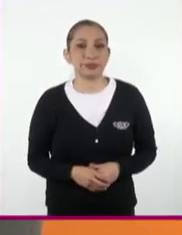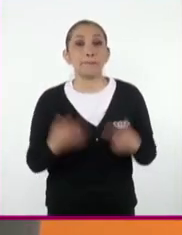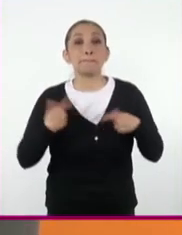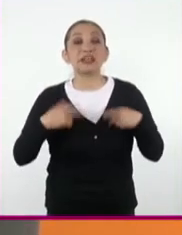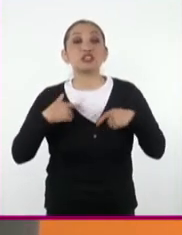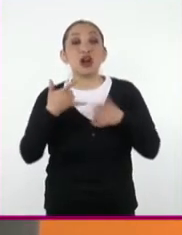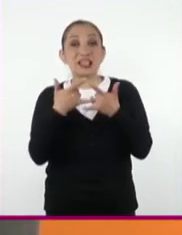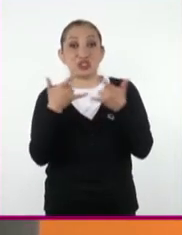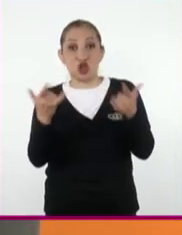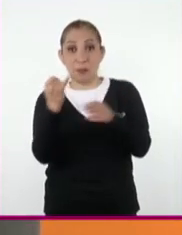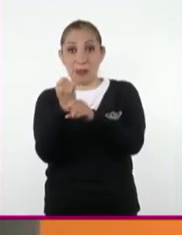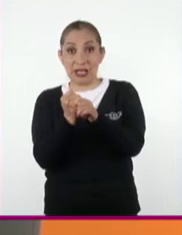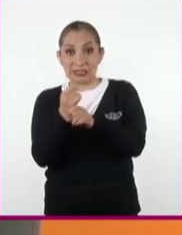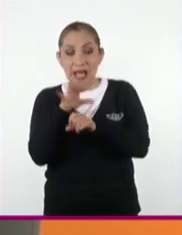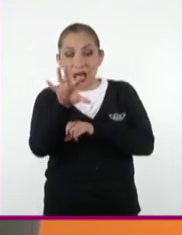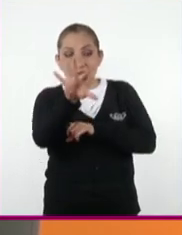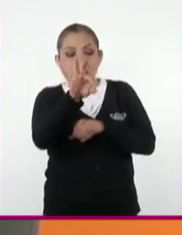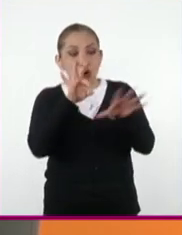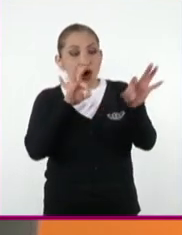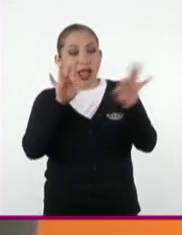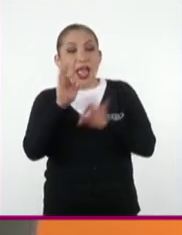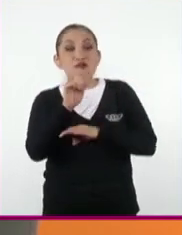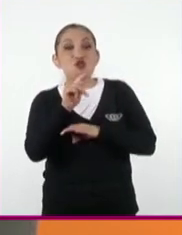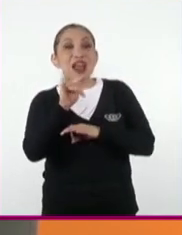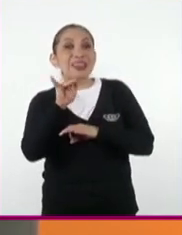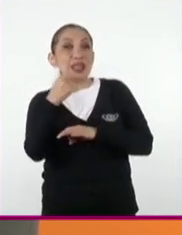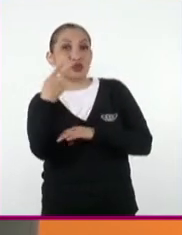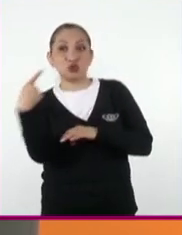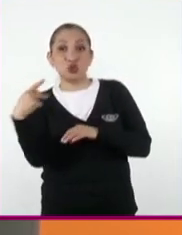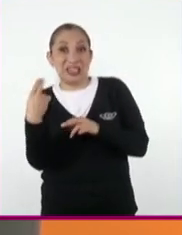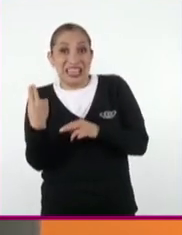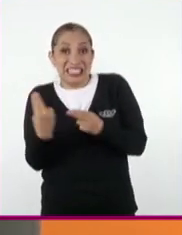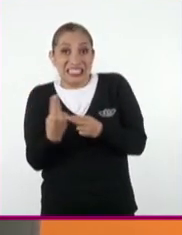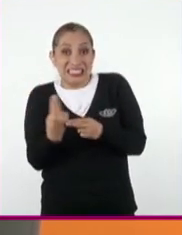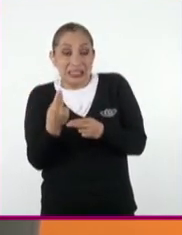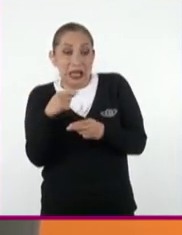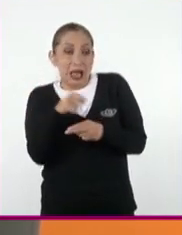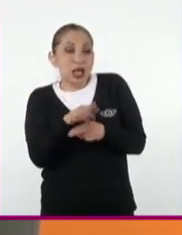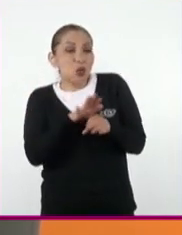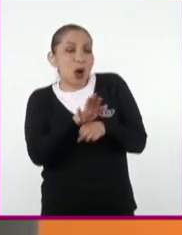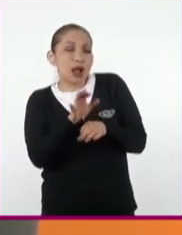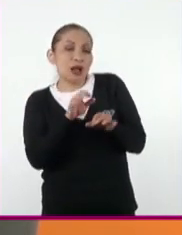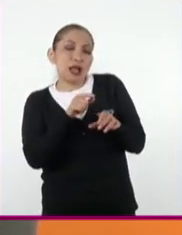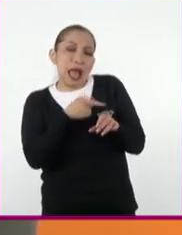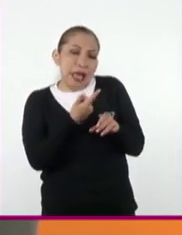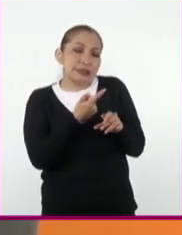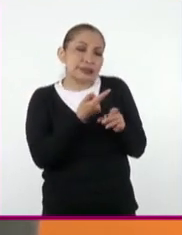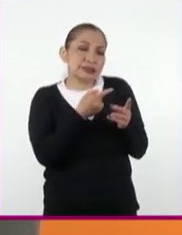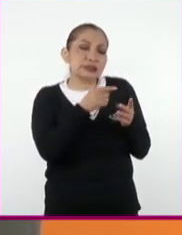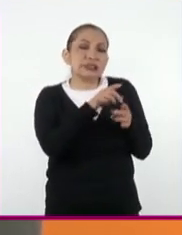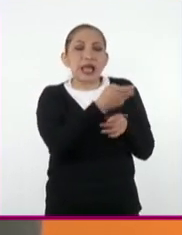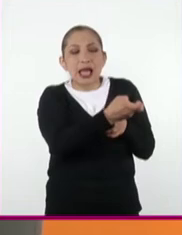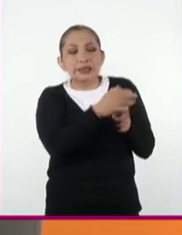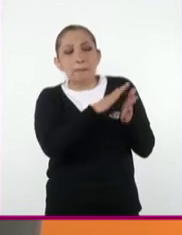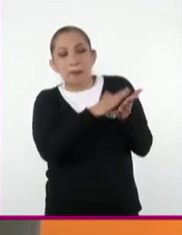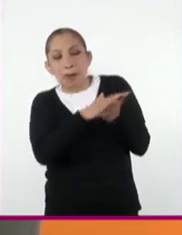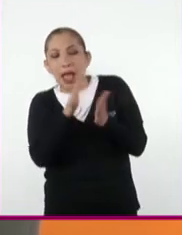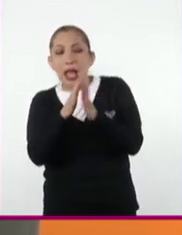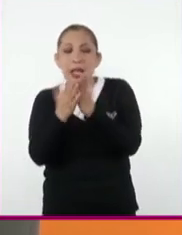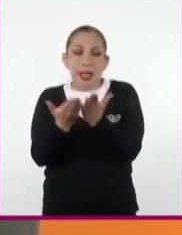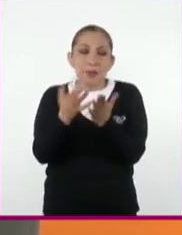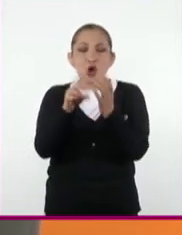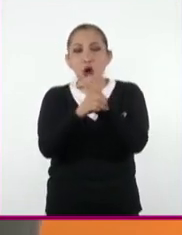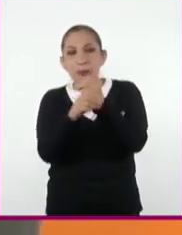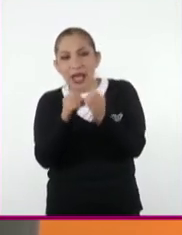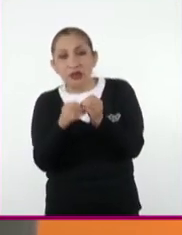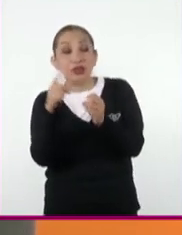historiador selecciona las fuentes que necesita y decide de qué tipo serán a partir del acontecimiento que